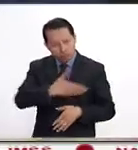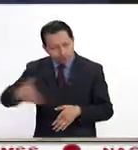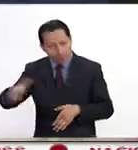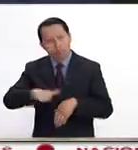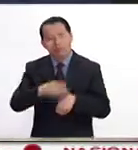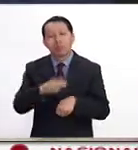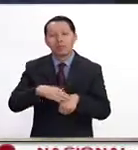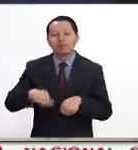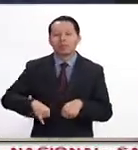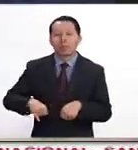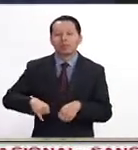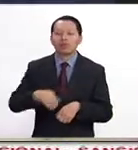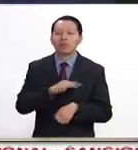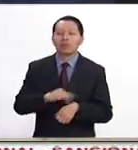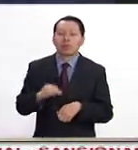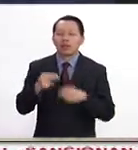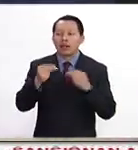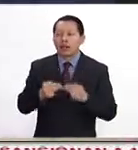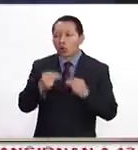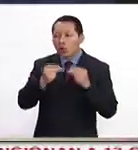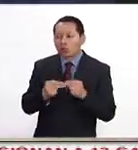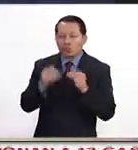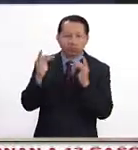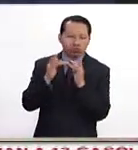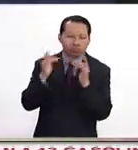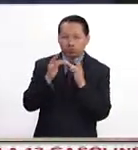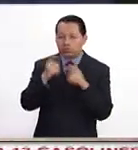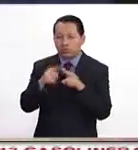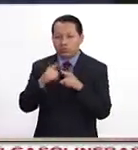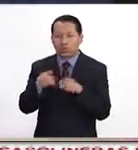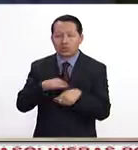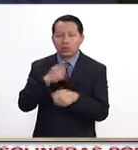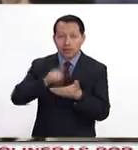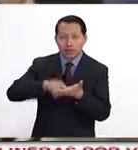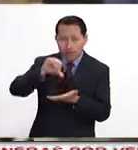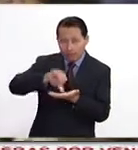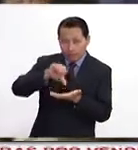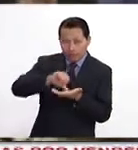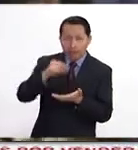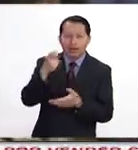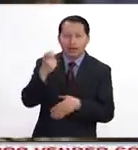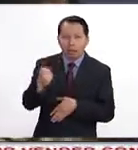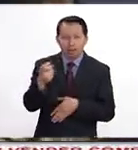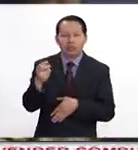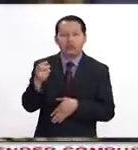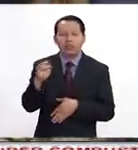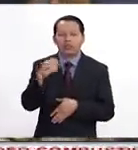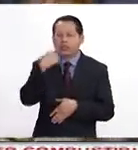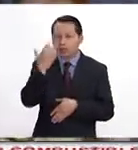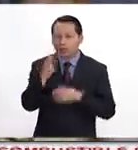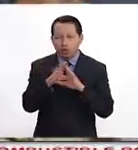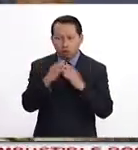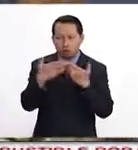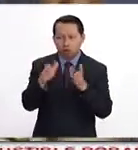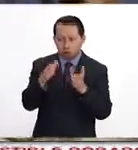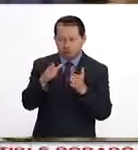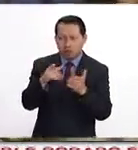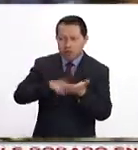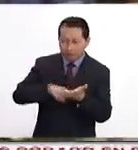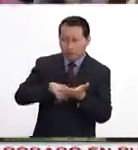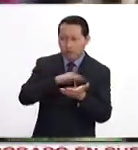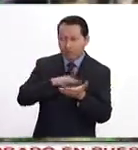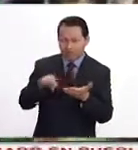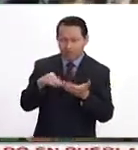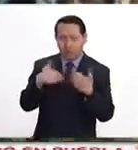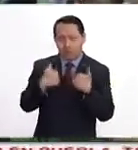negociar con los países, ha visto, de hecho al interior del país, él tiene intenciones de apertura. Es difícil